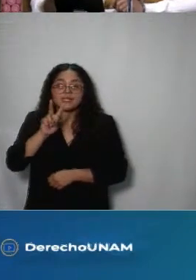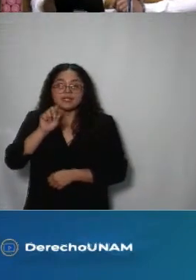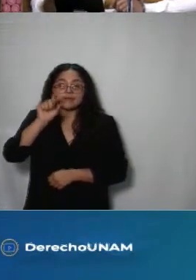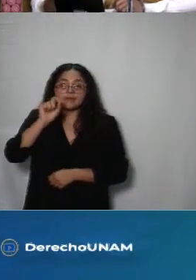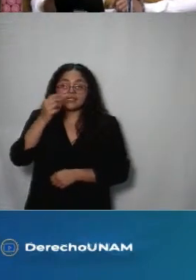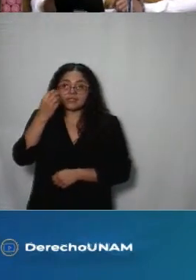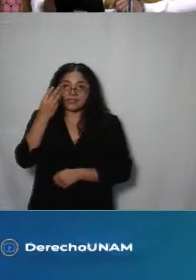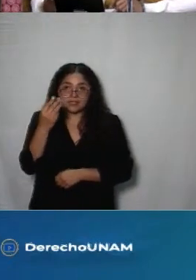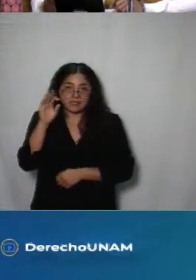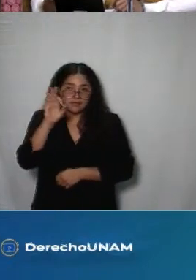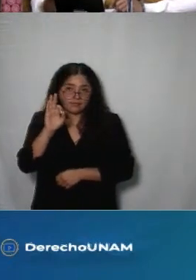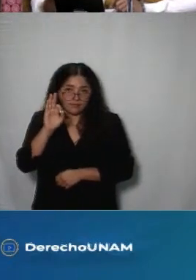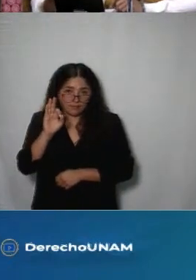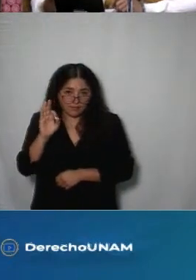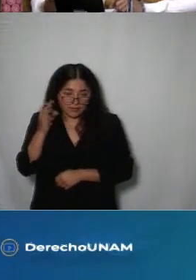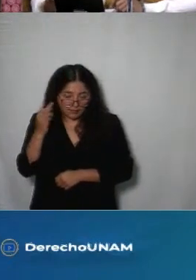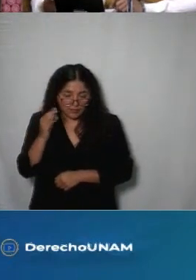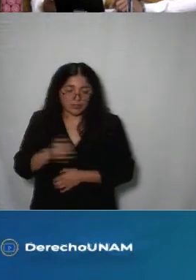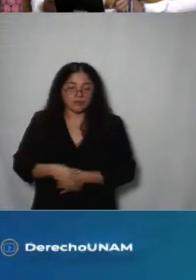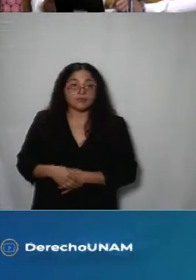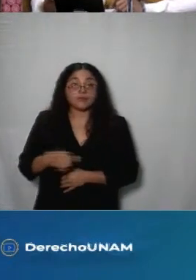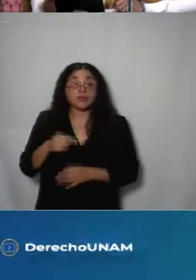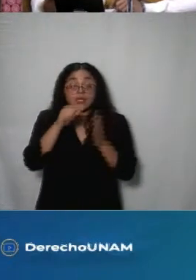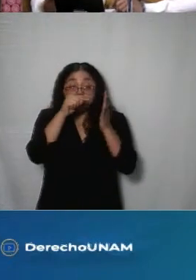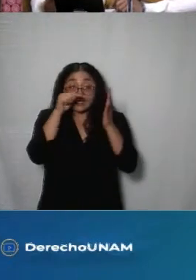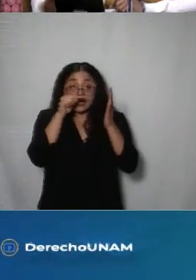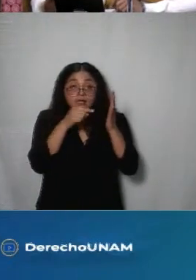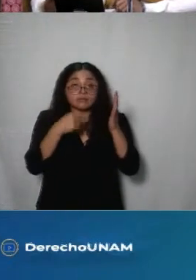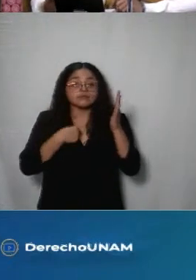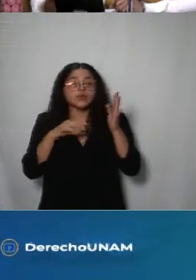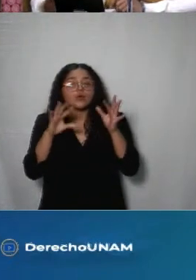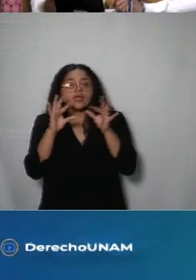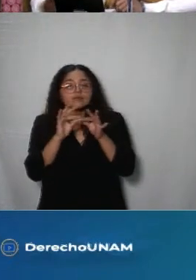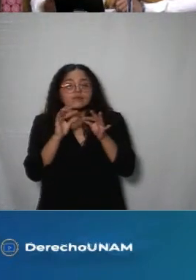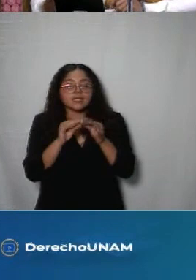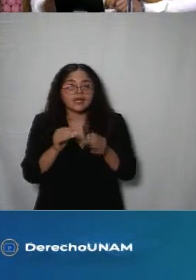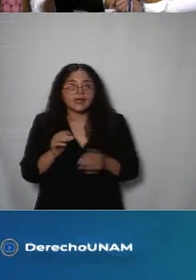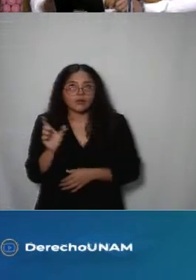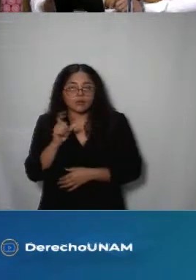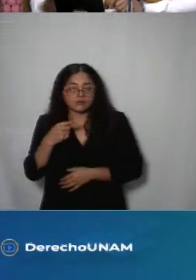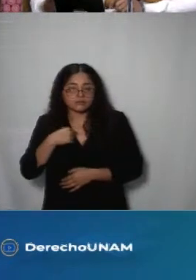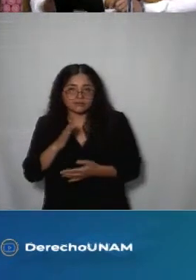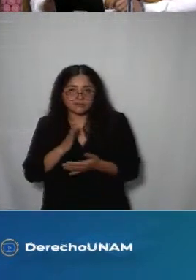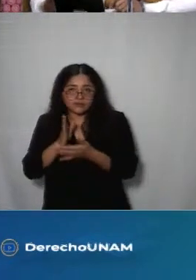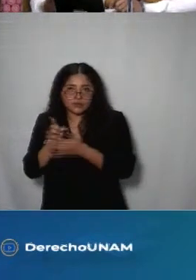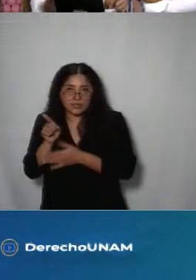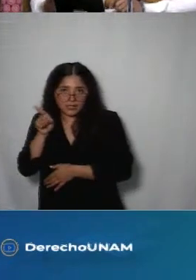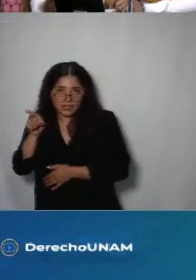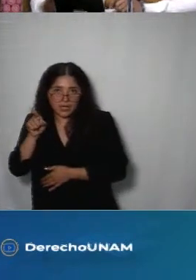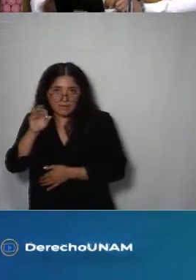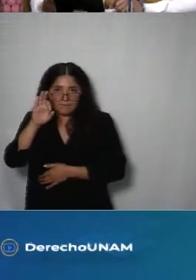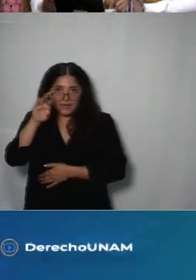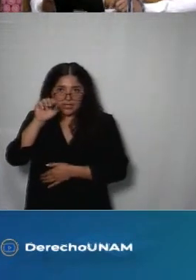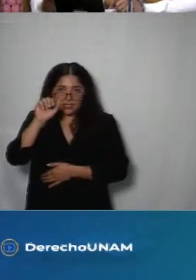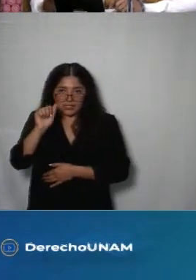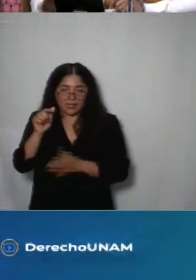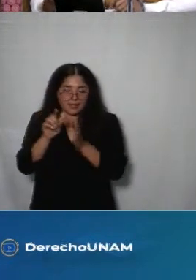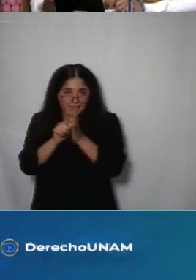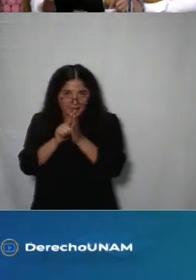en donde resalto la asistencia que tuve a la Feria Internacional del Libro en el Palacio de Minería